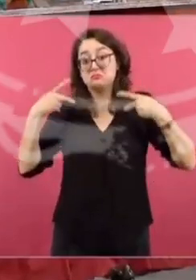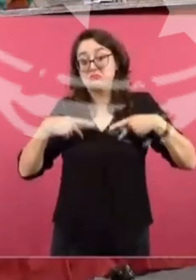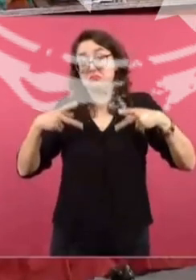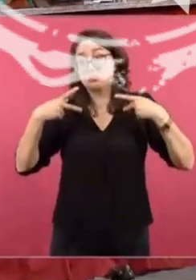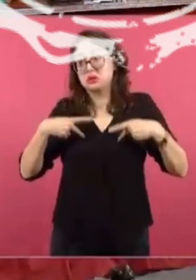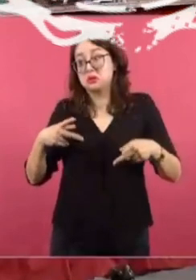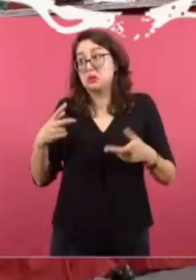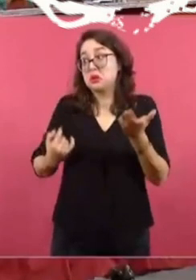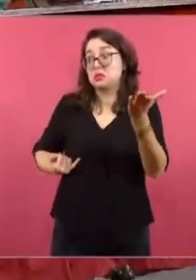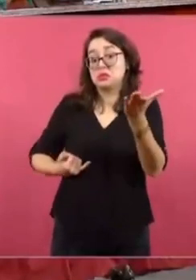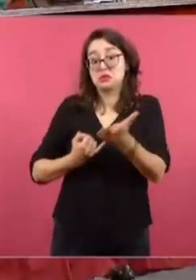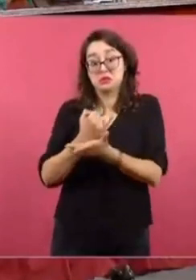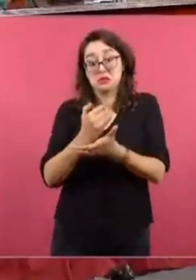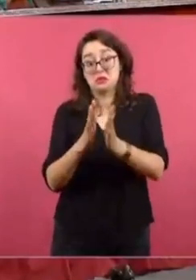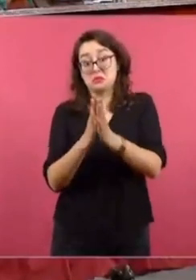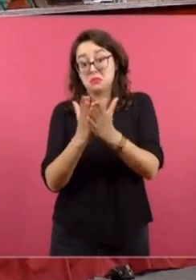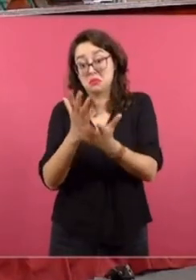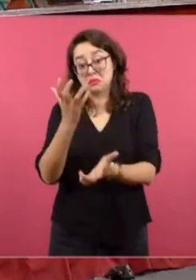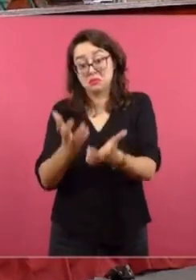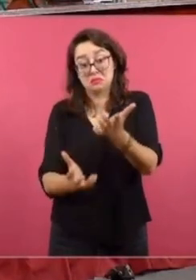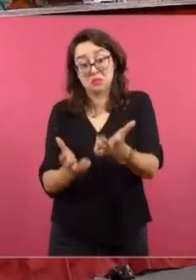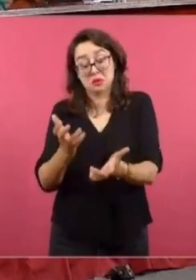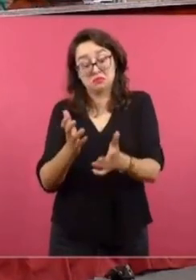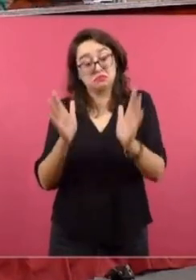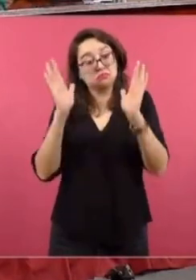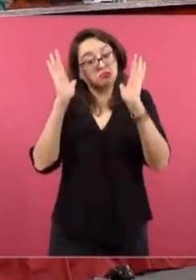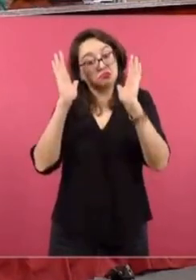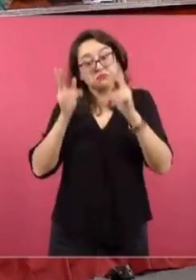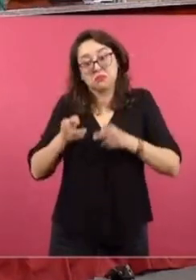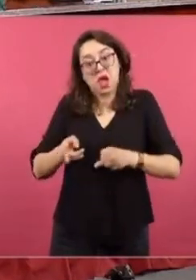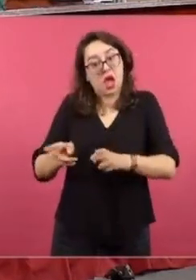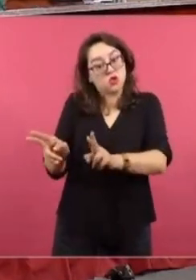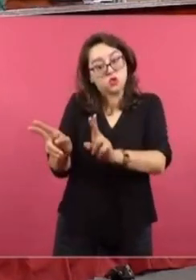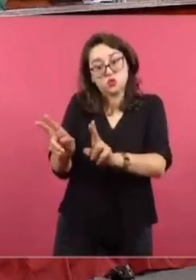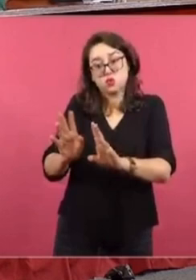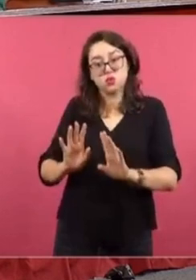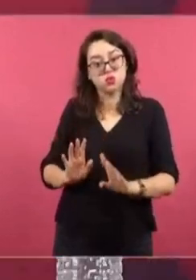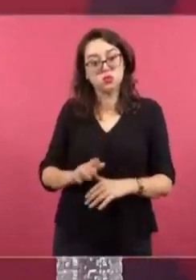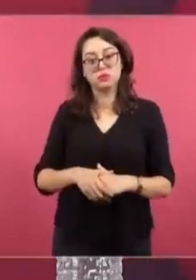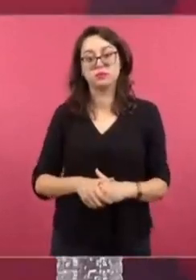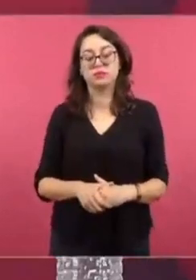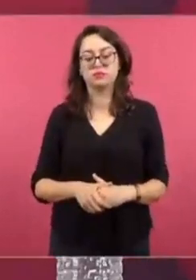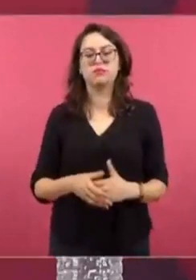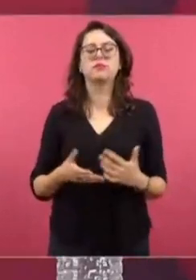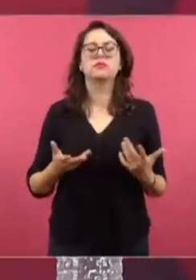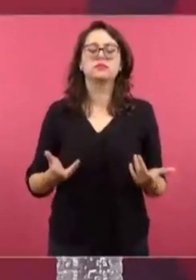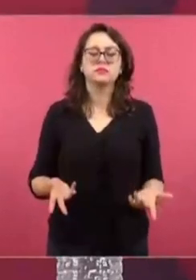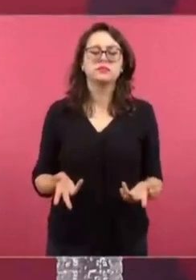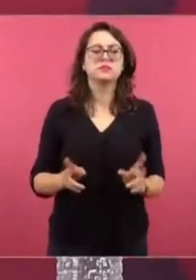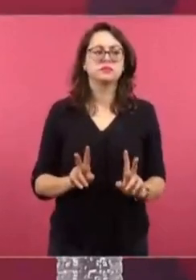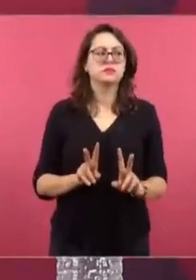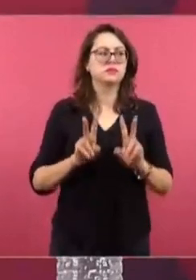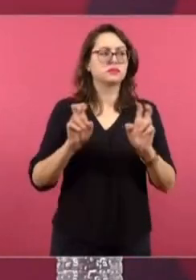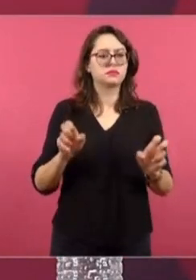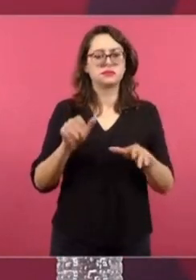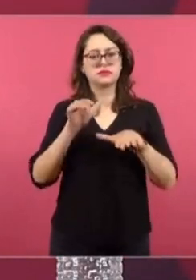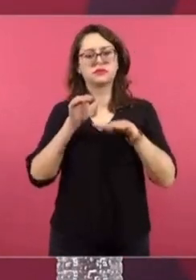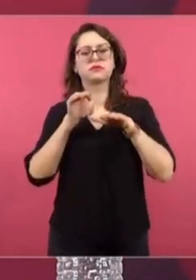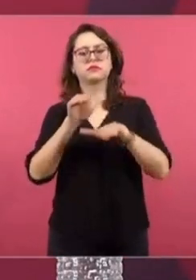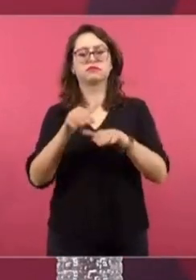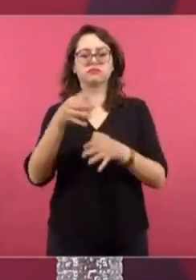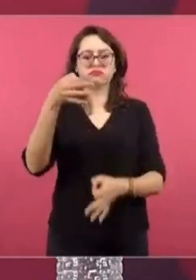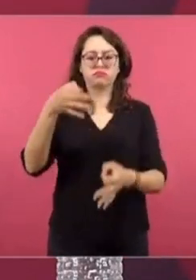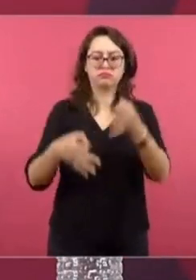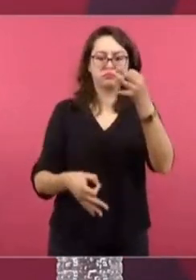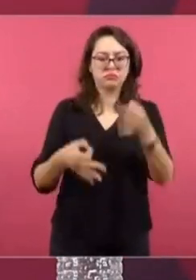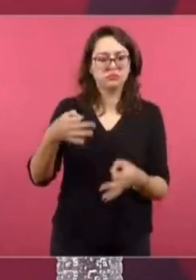En el caso de… que tiene que ver con la situación jurídica, lo decía en libros, déjenme decirles